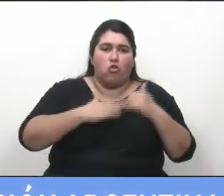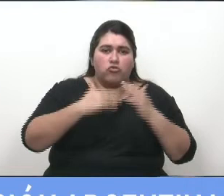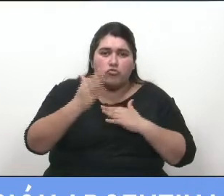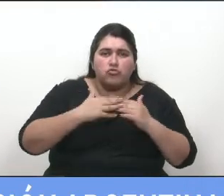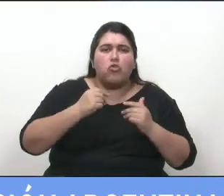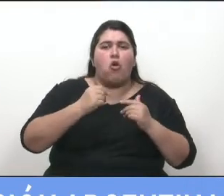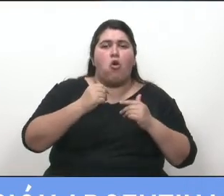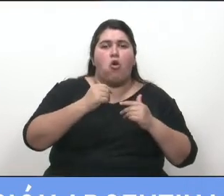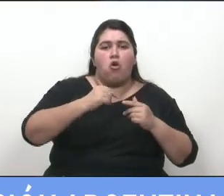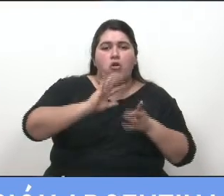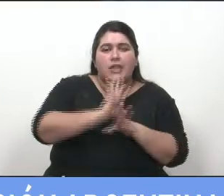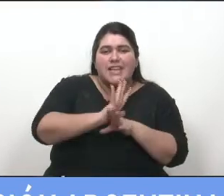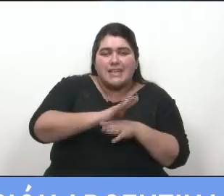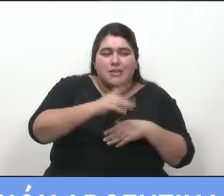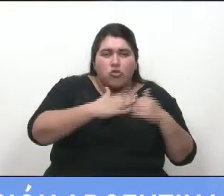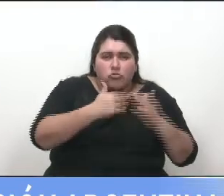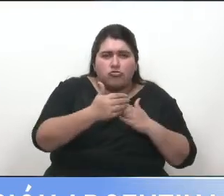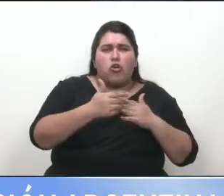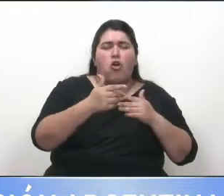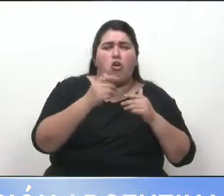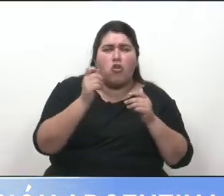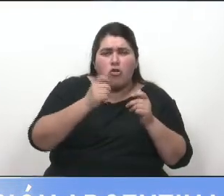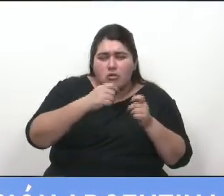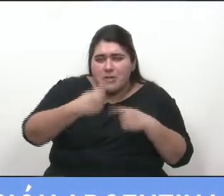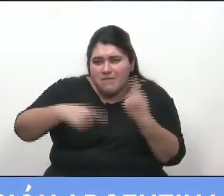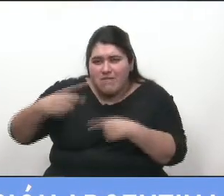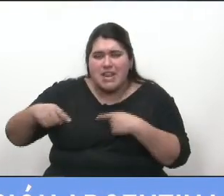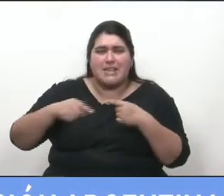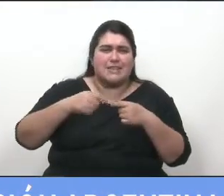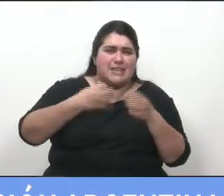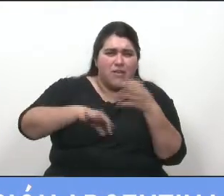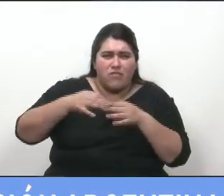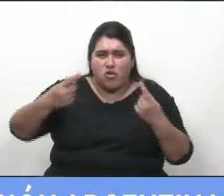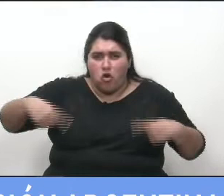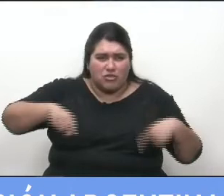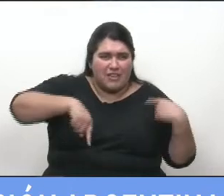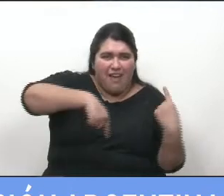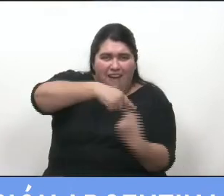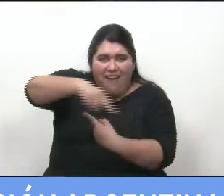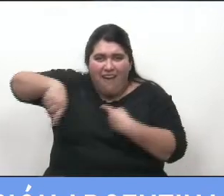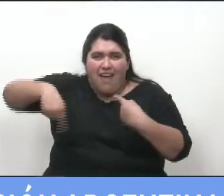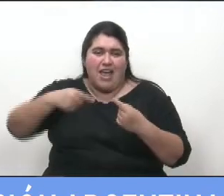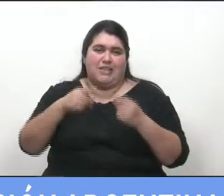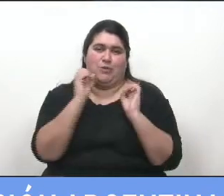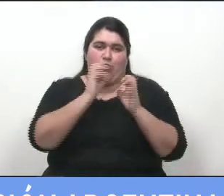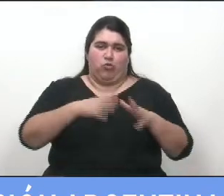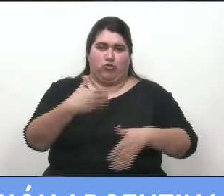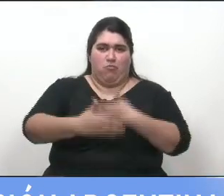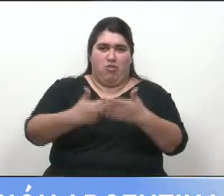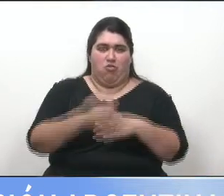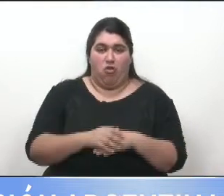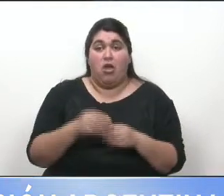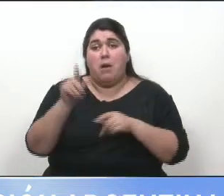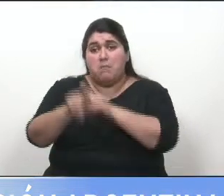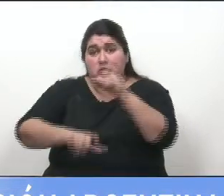sin dejar de prever un esquema de justicia hacia los contribuyentes que se encuentran al día con sus